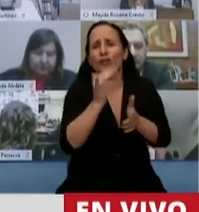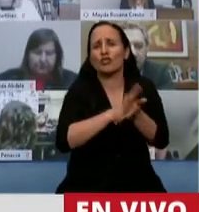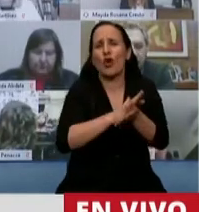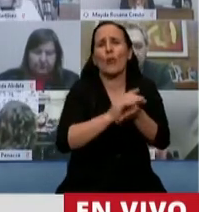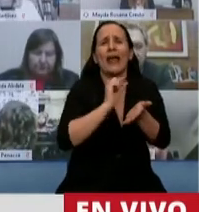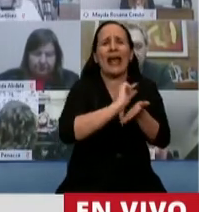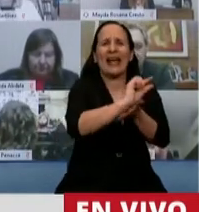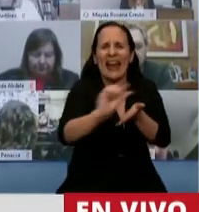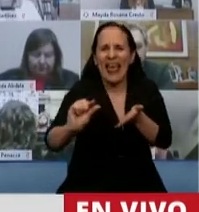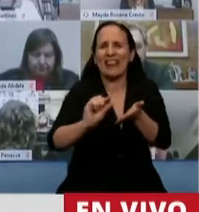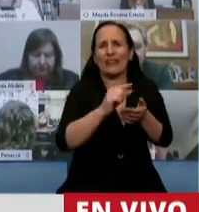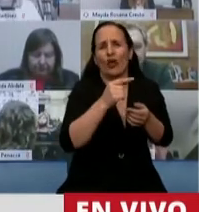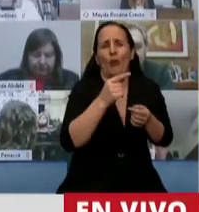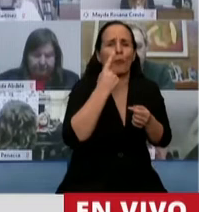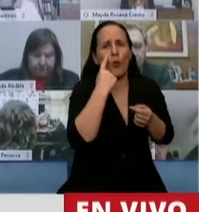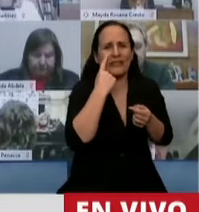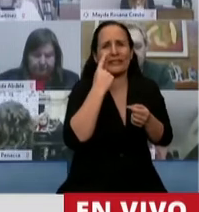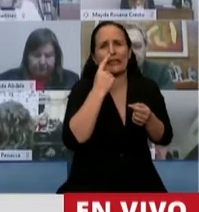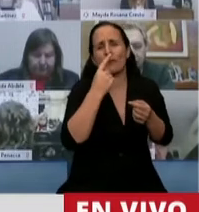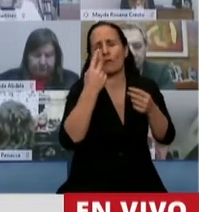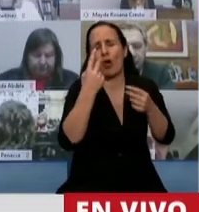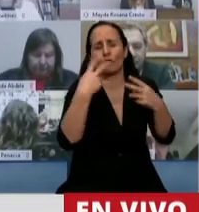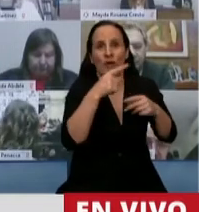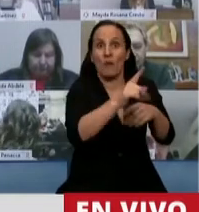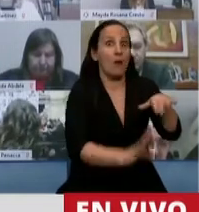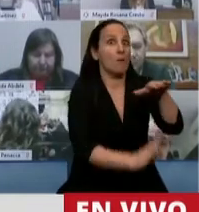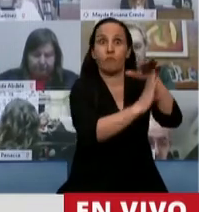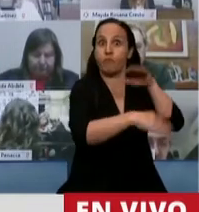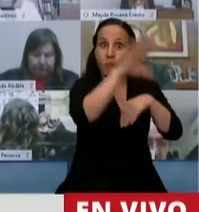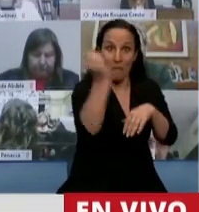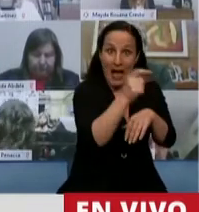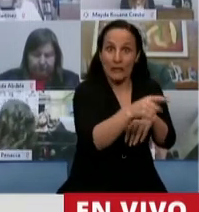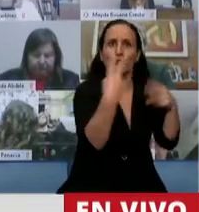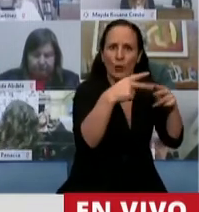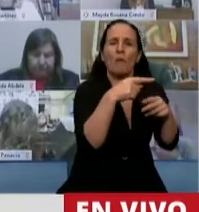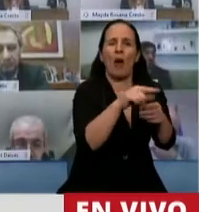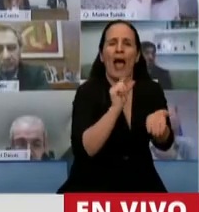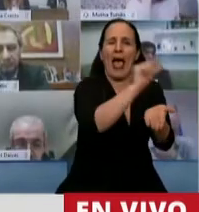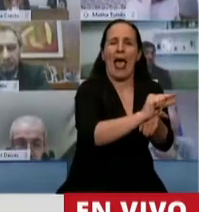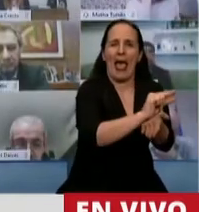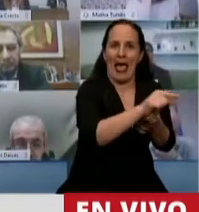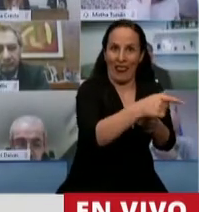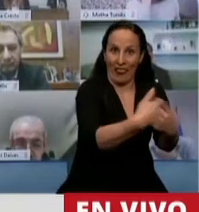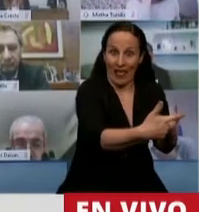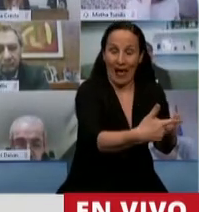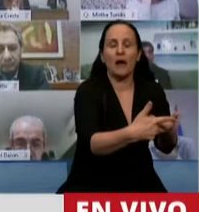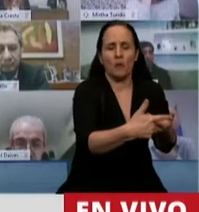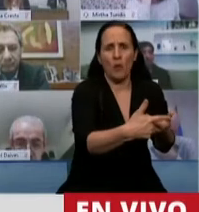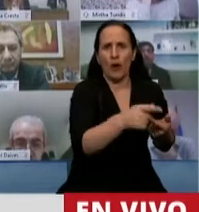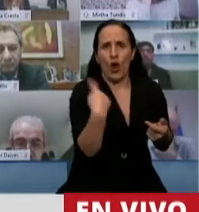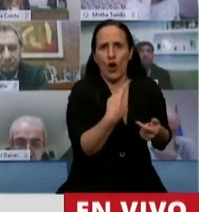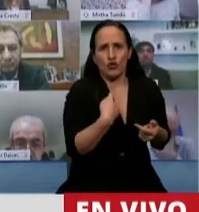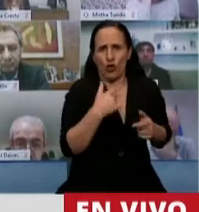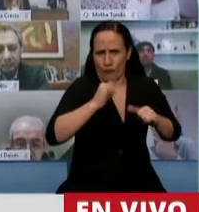comunas cuya actividad principal sea el turismo. Lo que abogamos en este caso es por la posibilidad de que esto sea